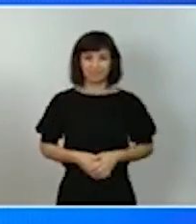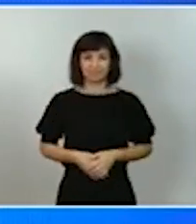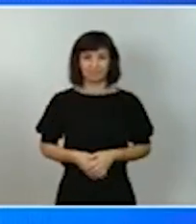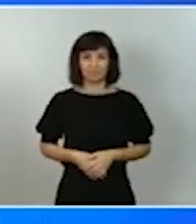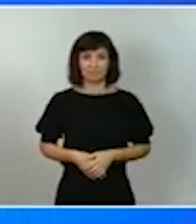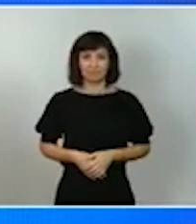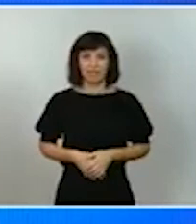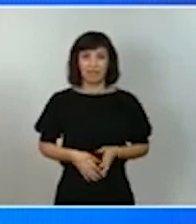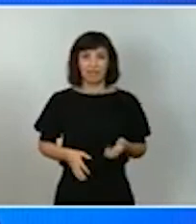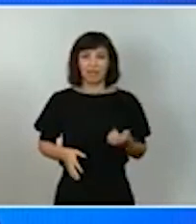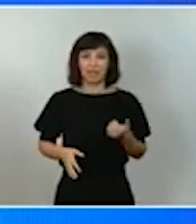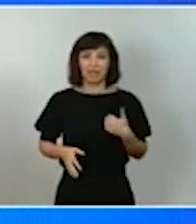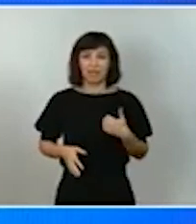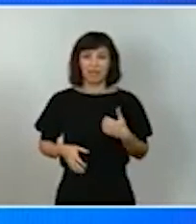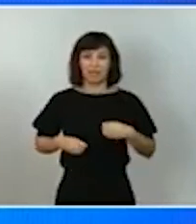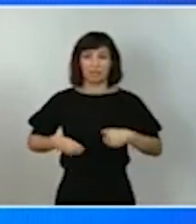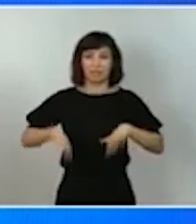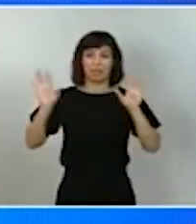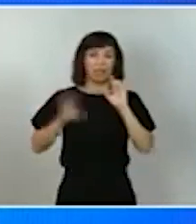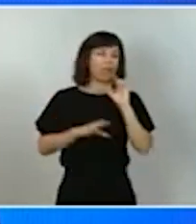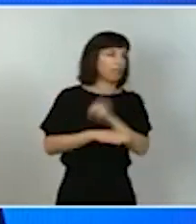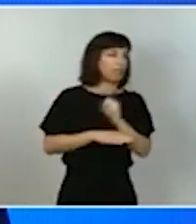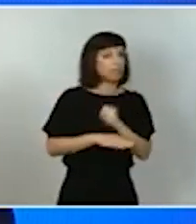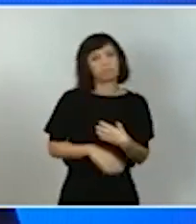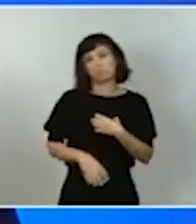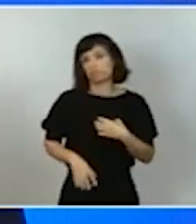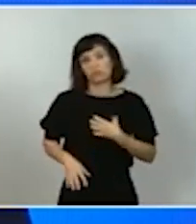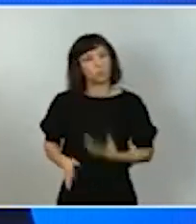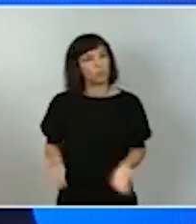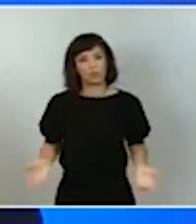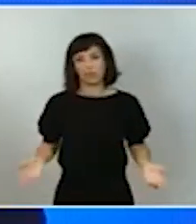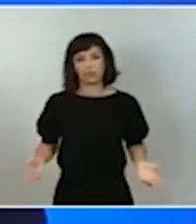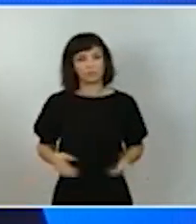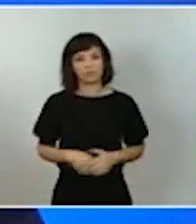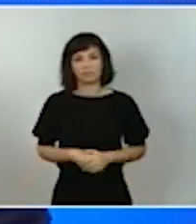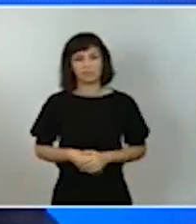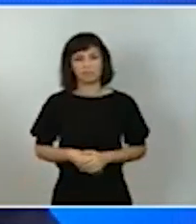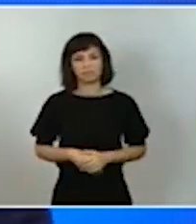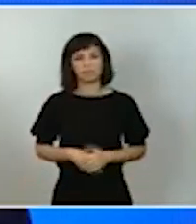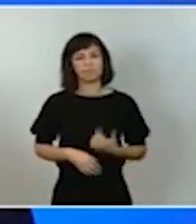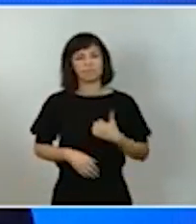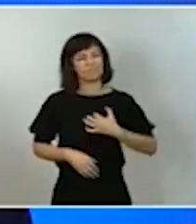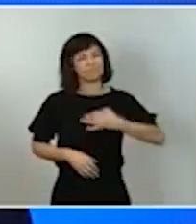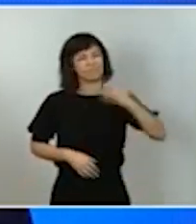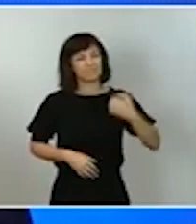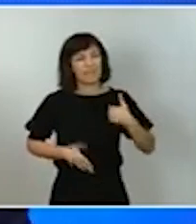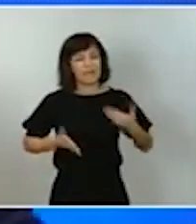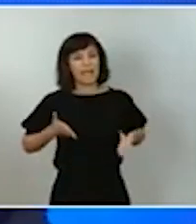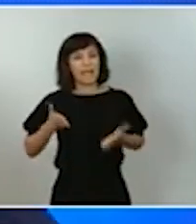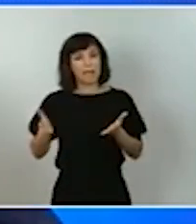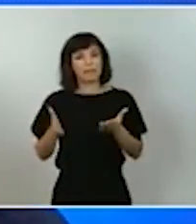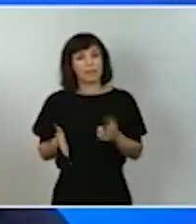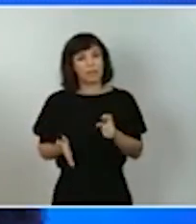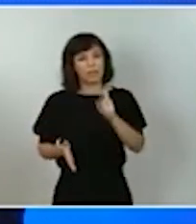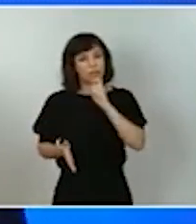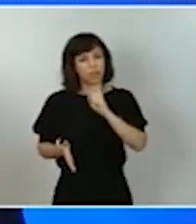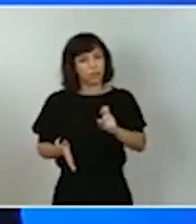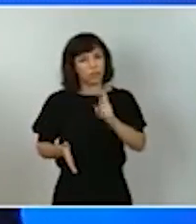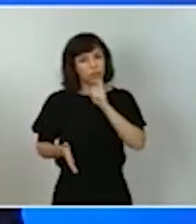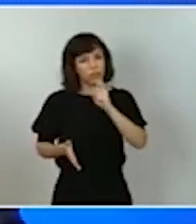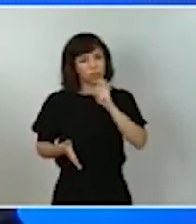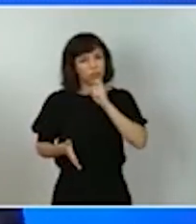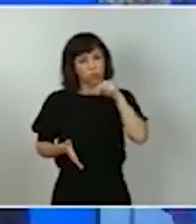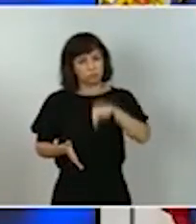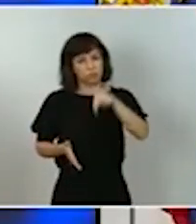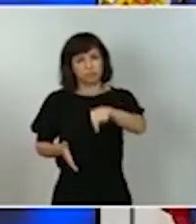ni tampoco la indiferencia estoy convencido de que va a ser un camino lleno de dificultades no me cabe duda alguna